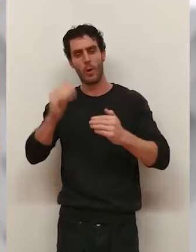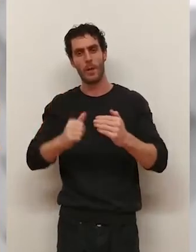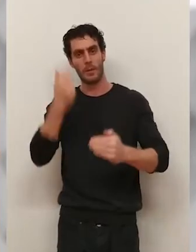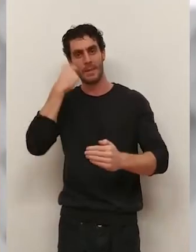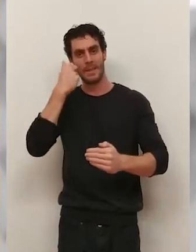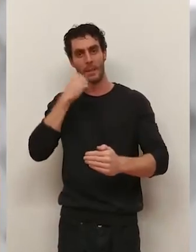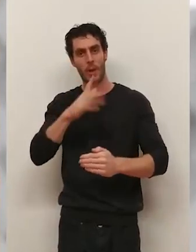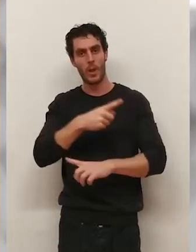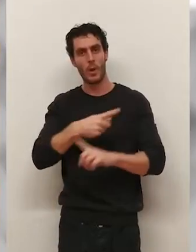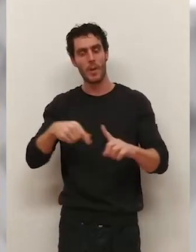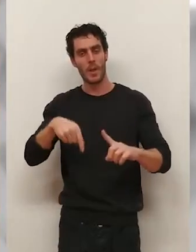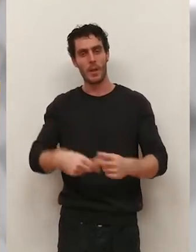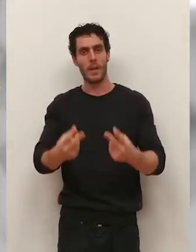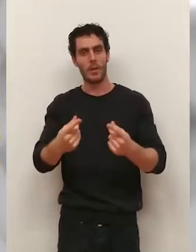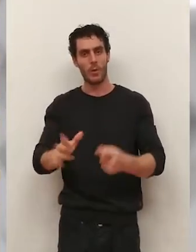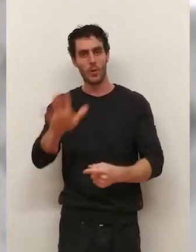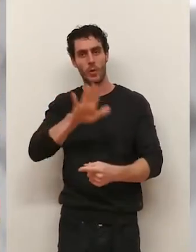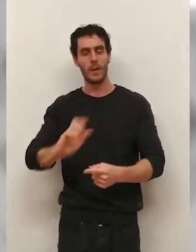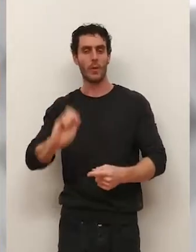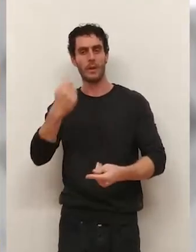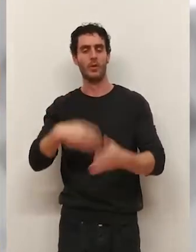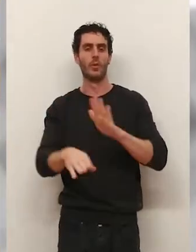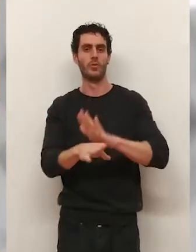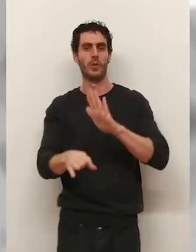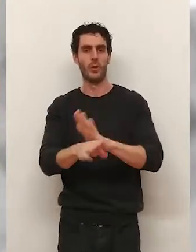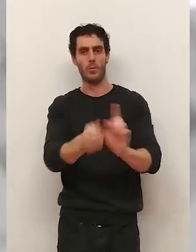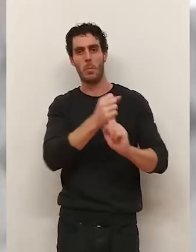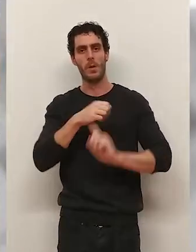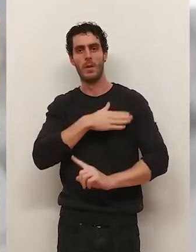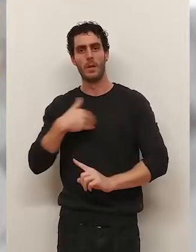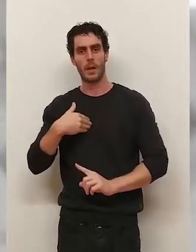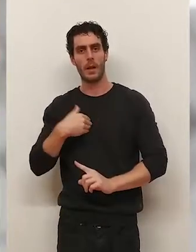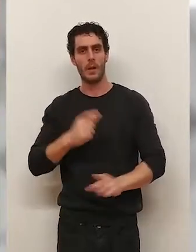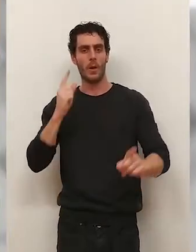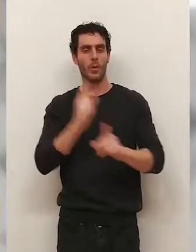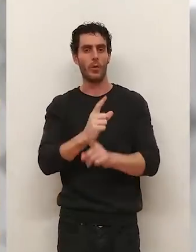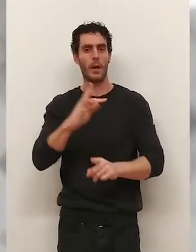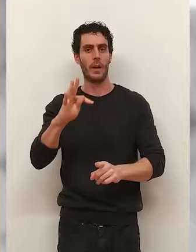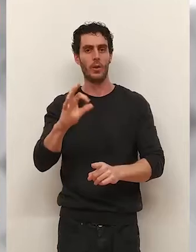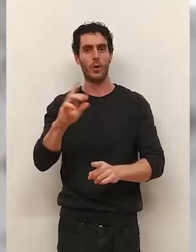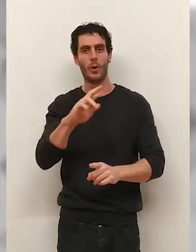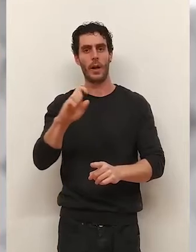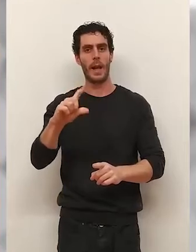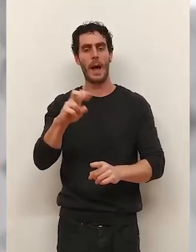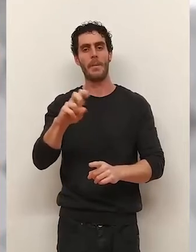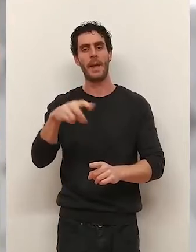las cinco y media Logroño buscará en casa su quinto triunfo consecutivo su rival será Torrelavega.